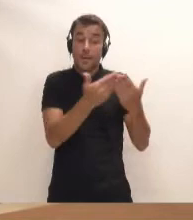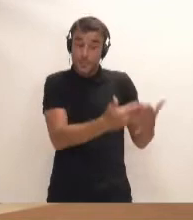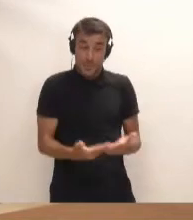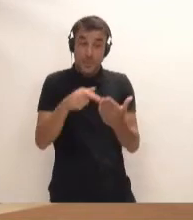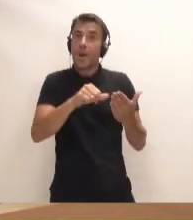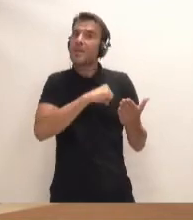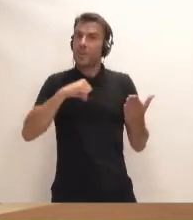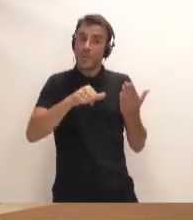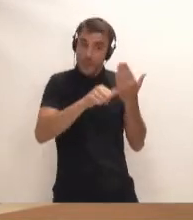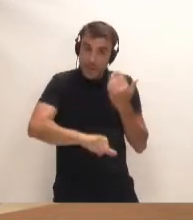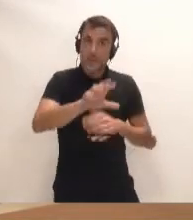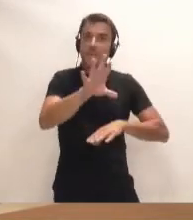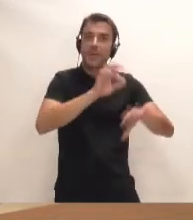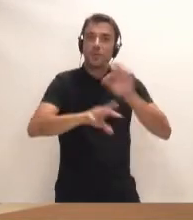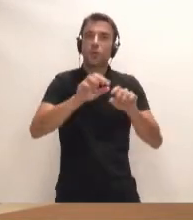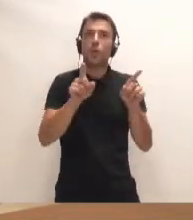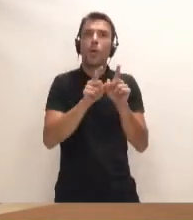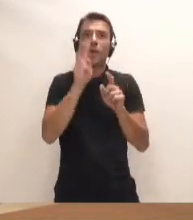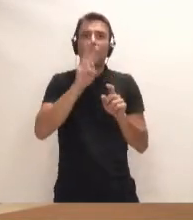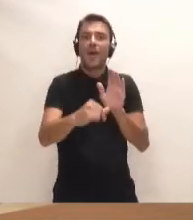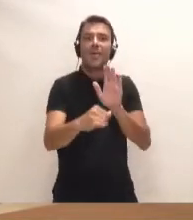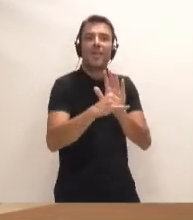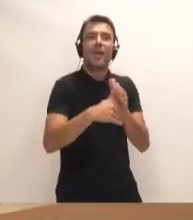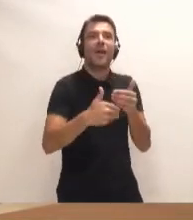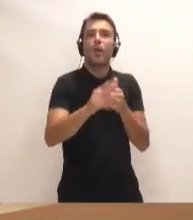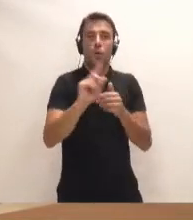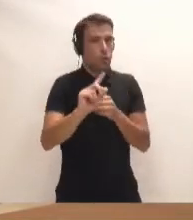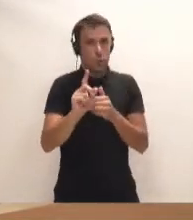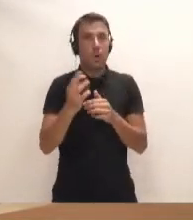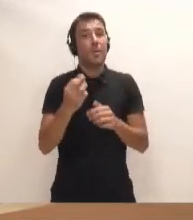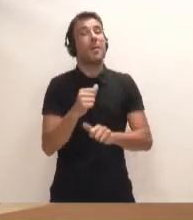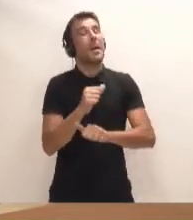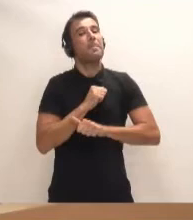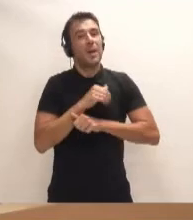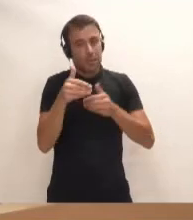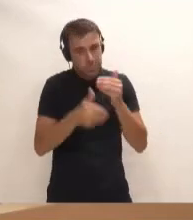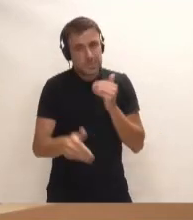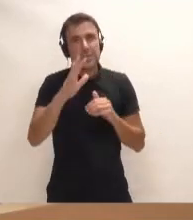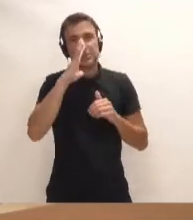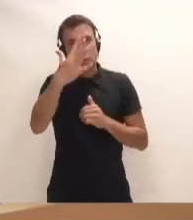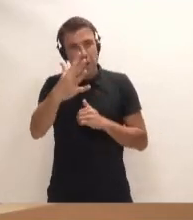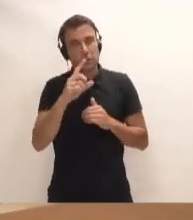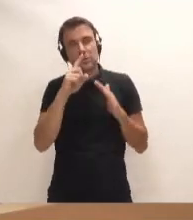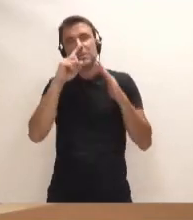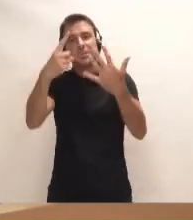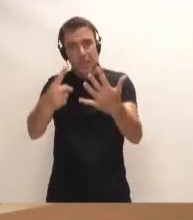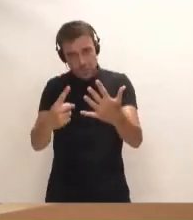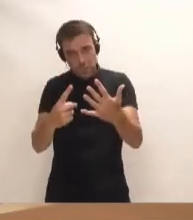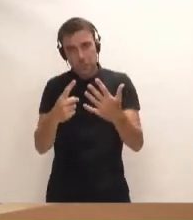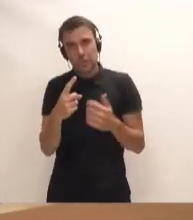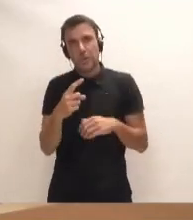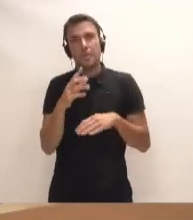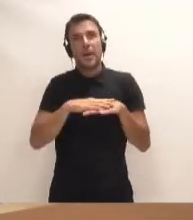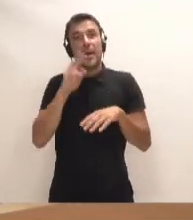independiente no van a ser a corto plazo. Con lo cual, tendremos que esperar cinco o seis años para tener visos de